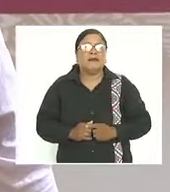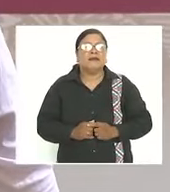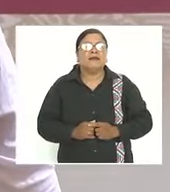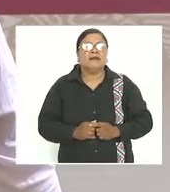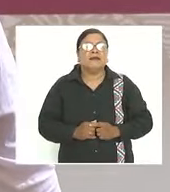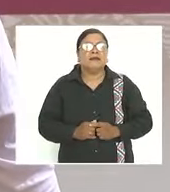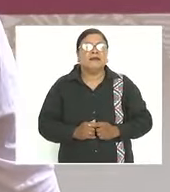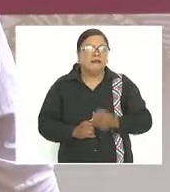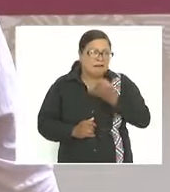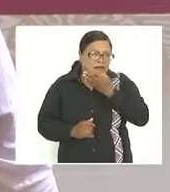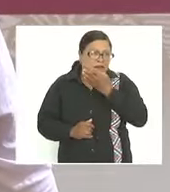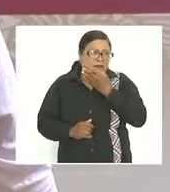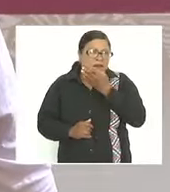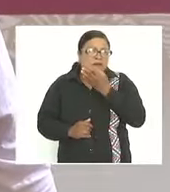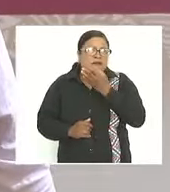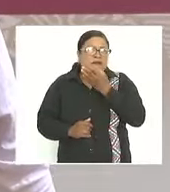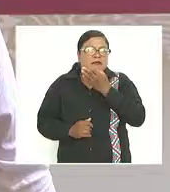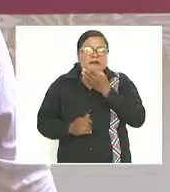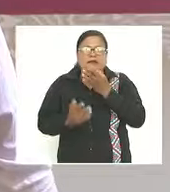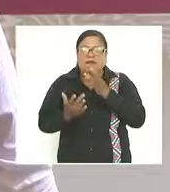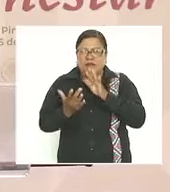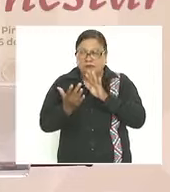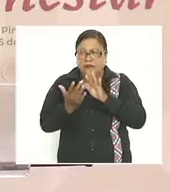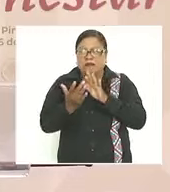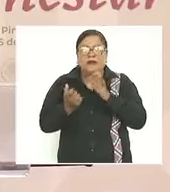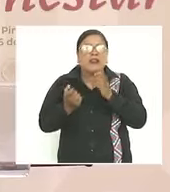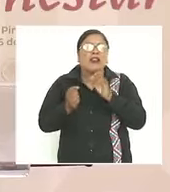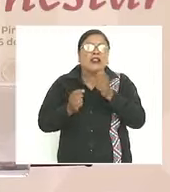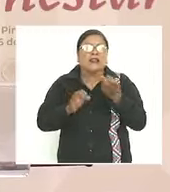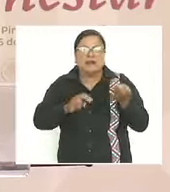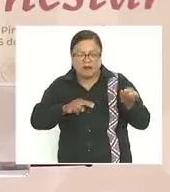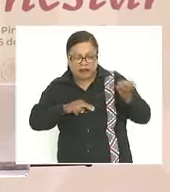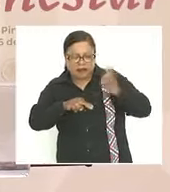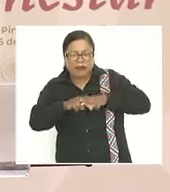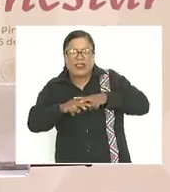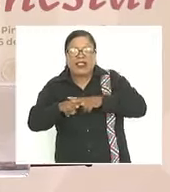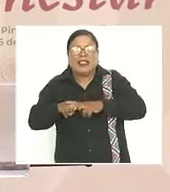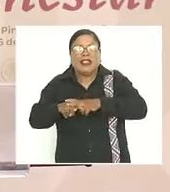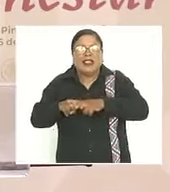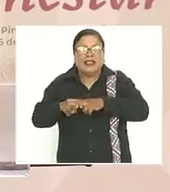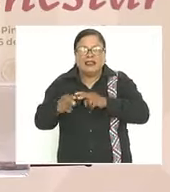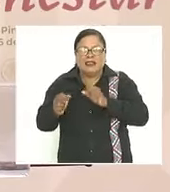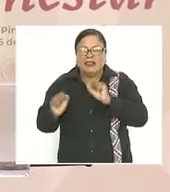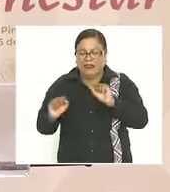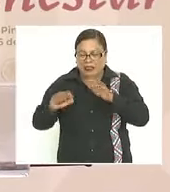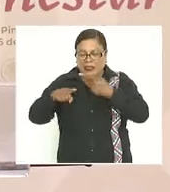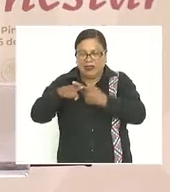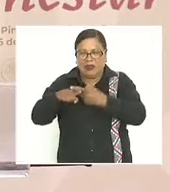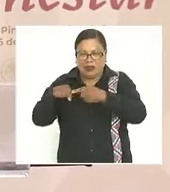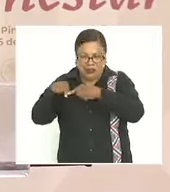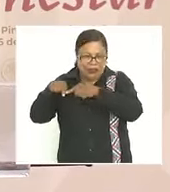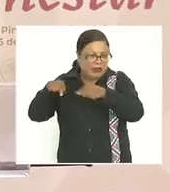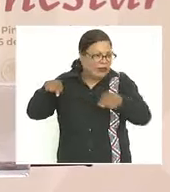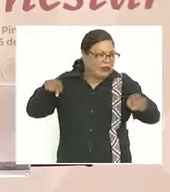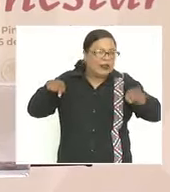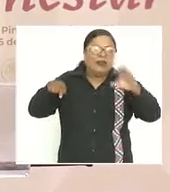comunicarnos nos vamos a subir al tren de Salina Cruz hasta Cuachacoalcos